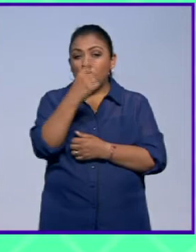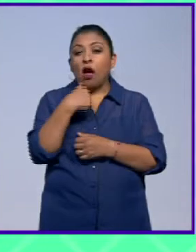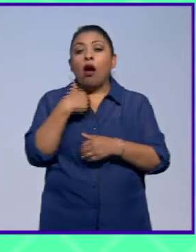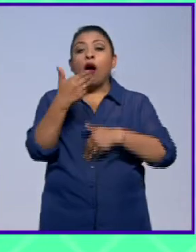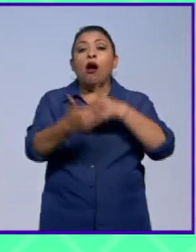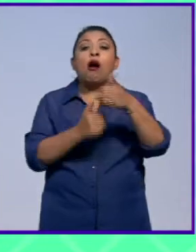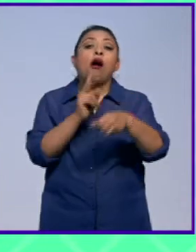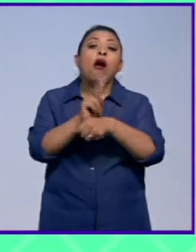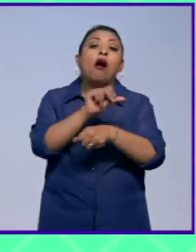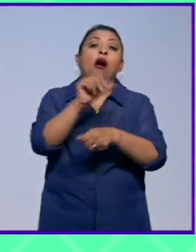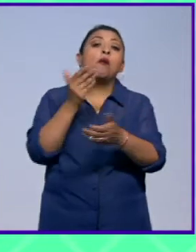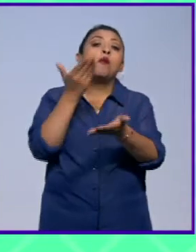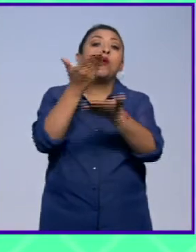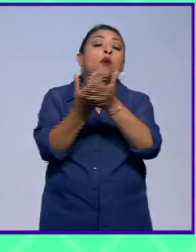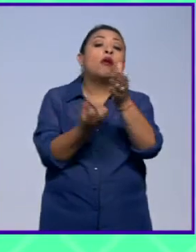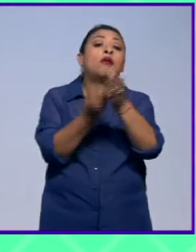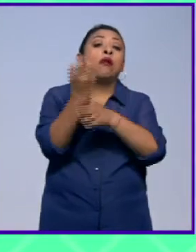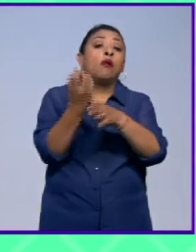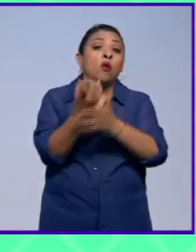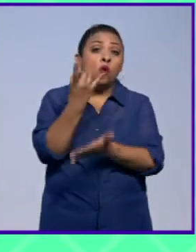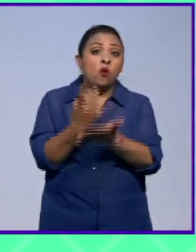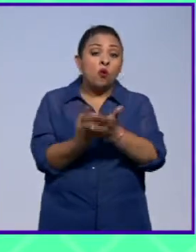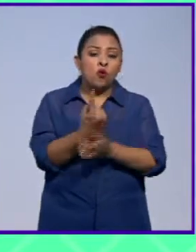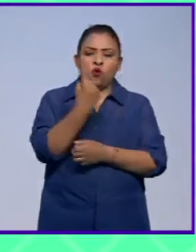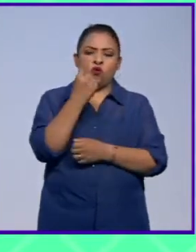seguimiento a iniciativas innovadoras